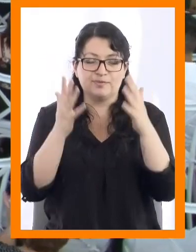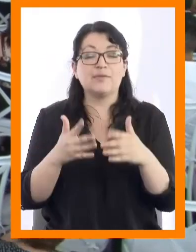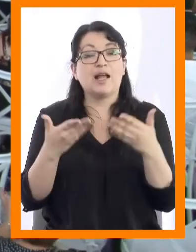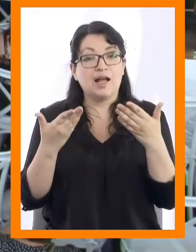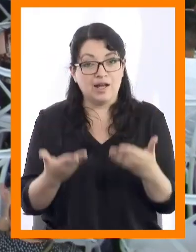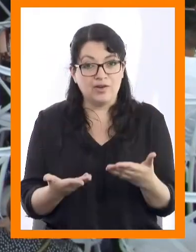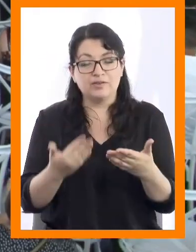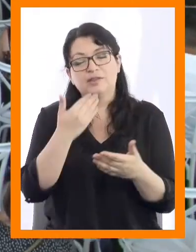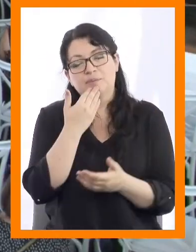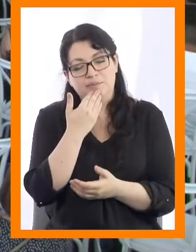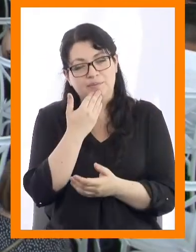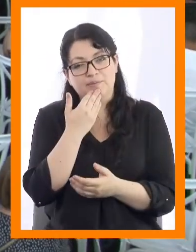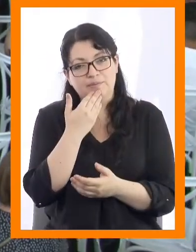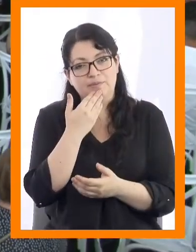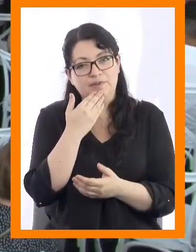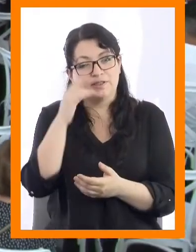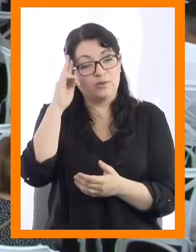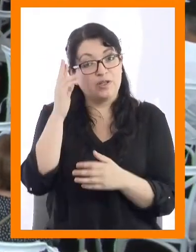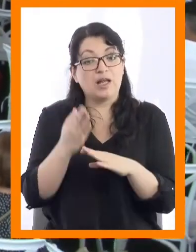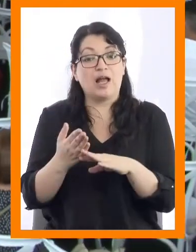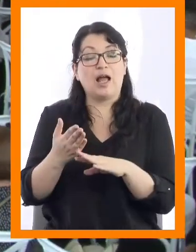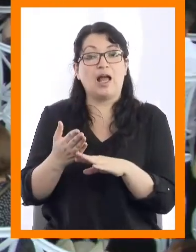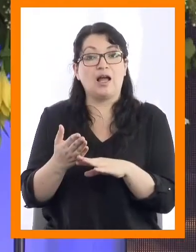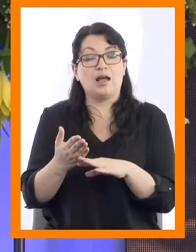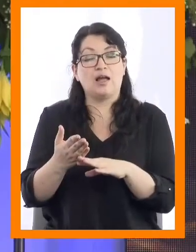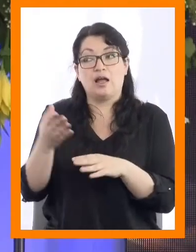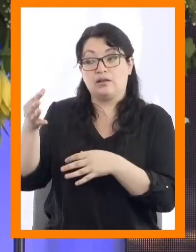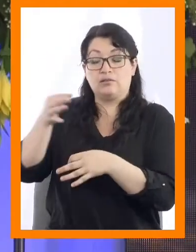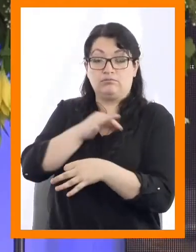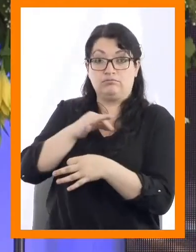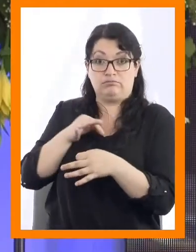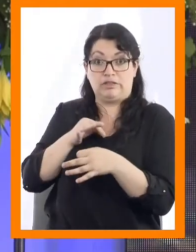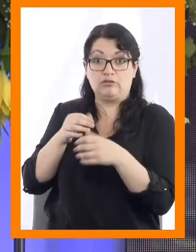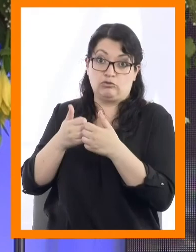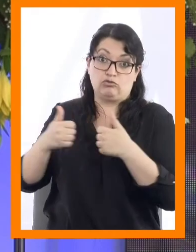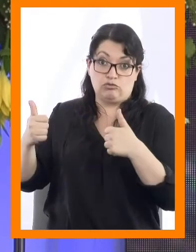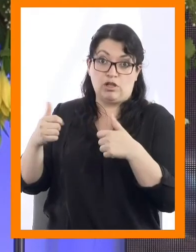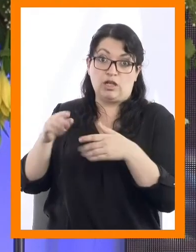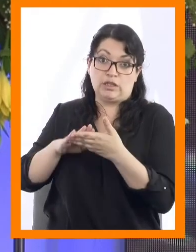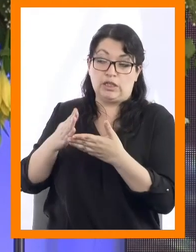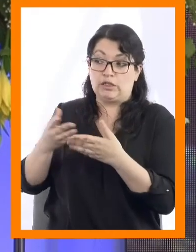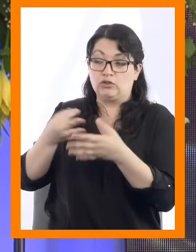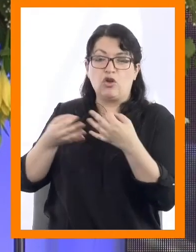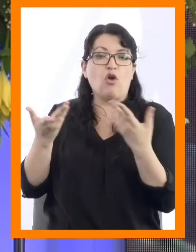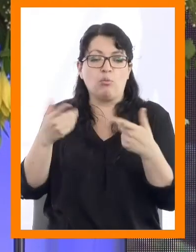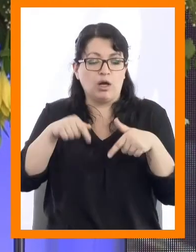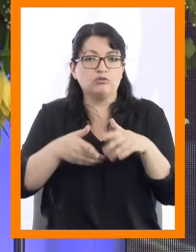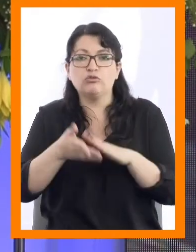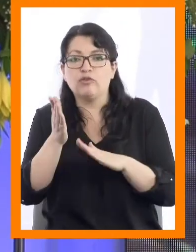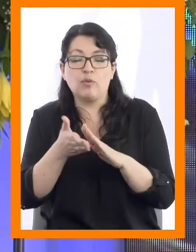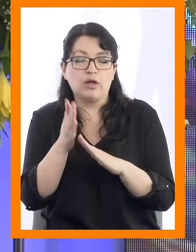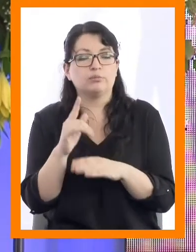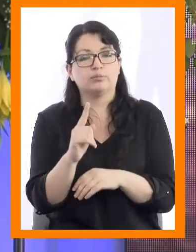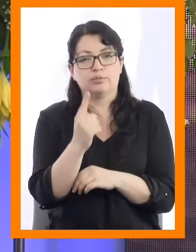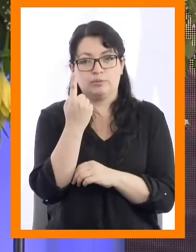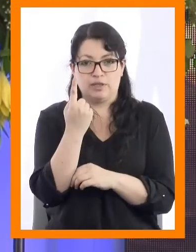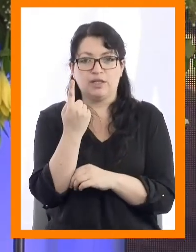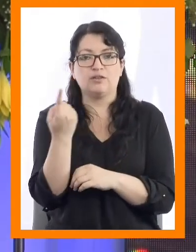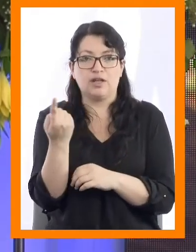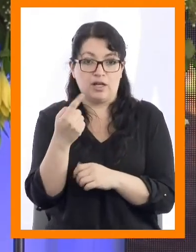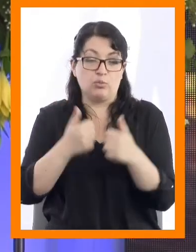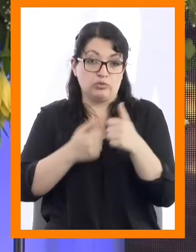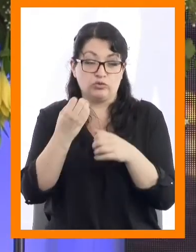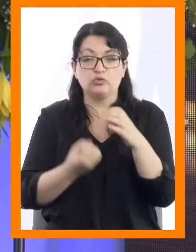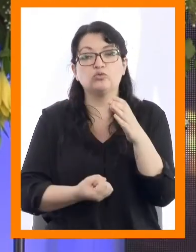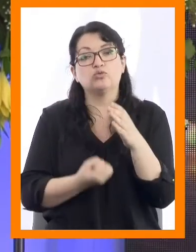Ahora, tomando en cuenta lo que ha indicado la autoridad sanitaria, cómo vamos a salir de este recinto. En primer lugar, los nuevos